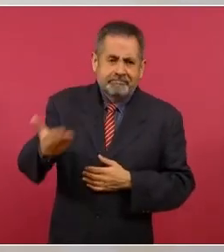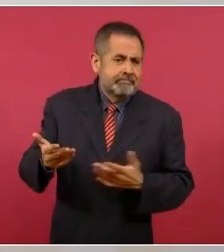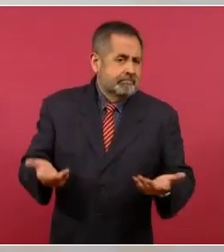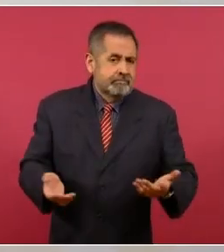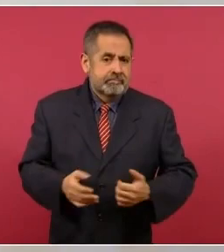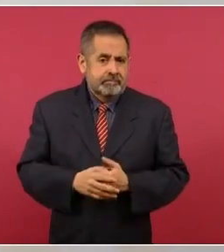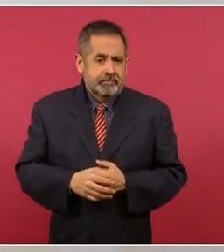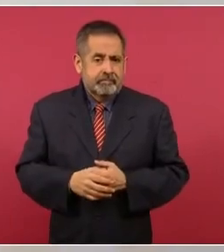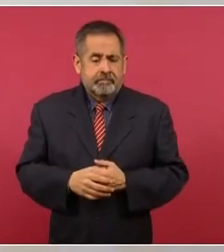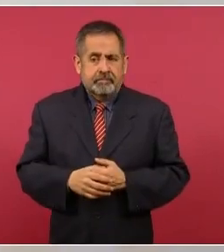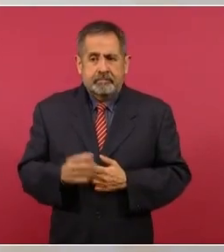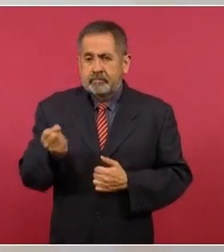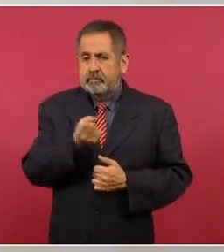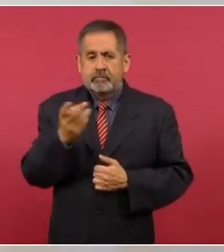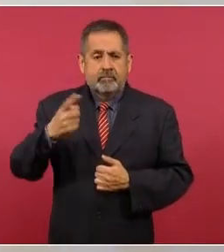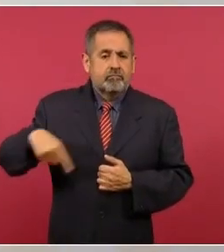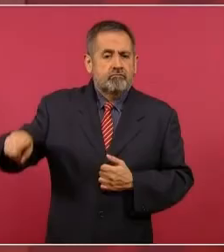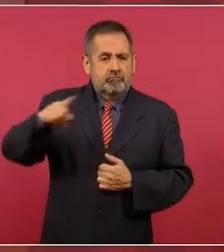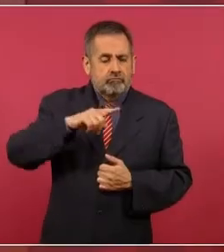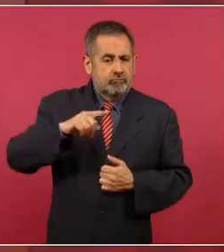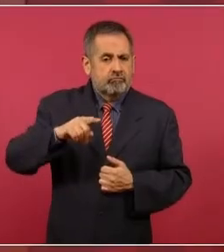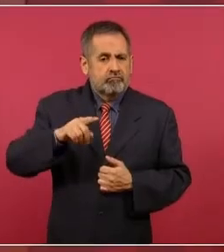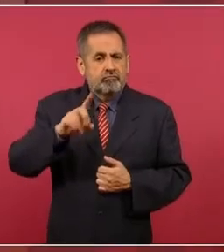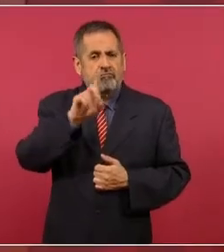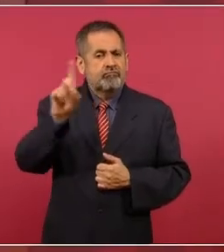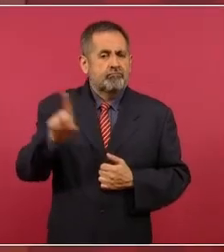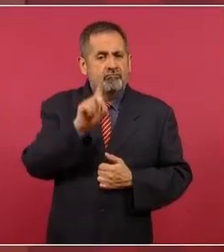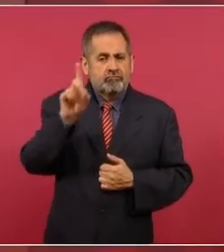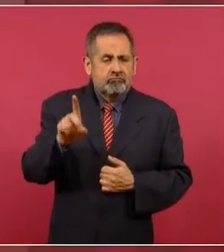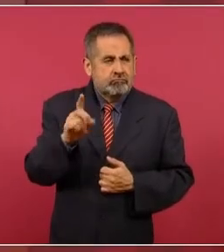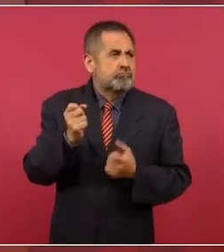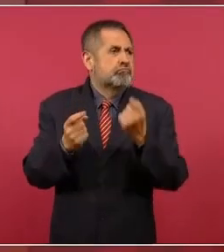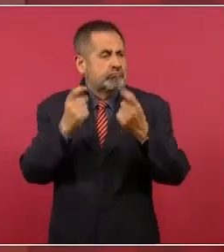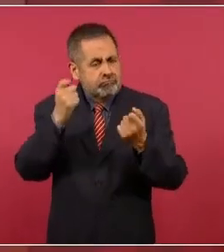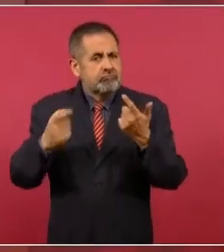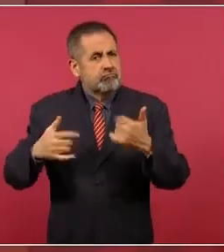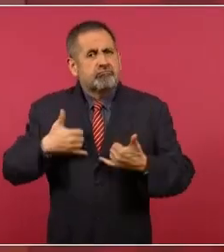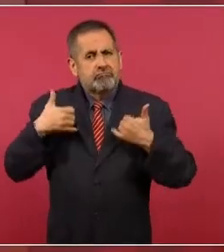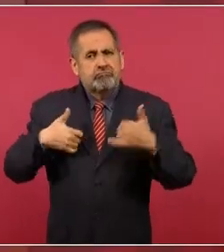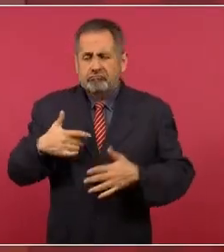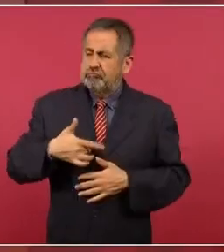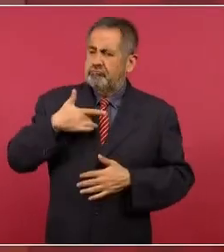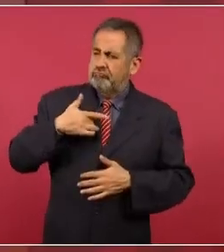que algunos, como es domingo, a lo mejor van a venir acarreados.